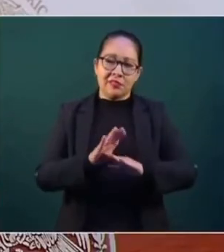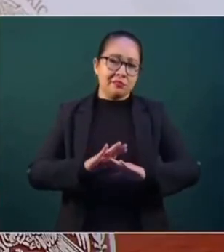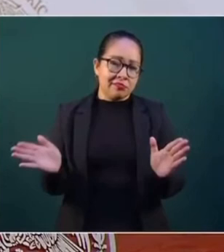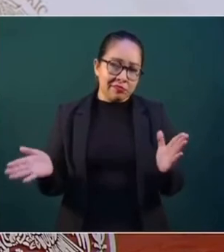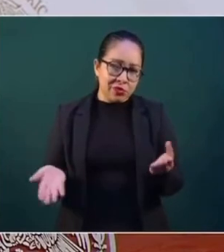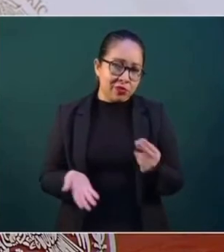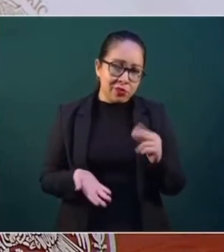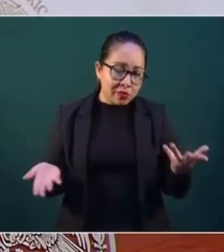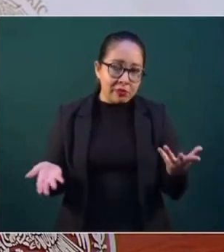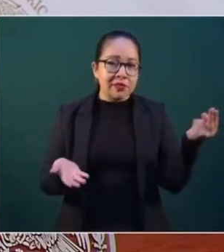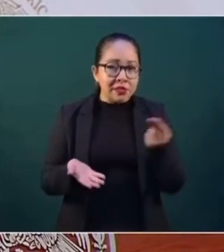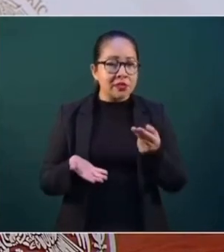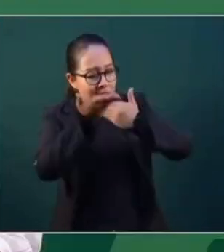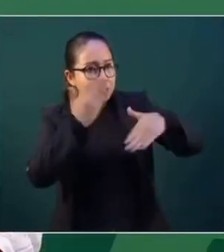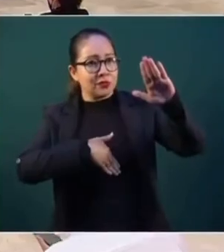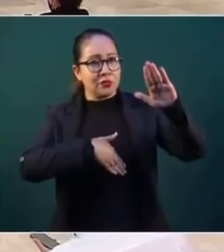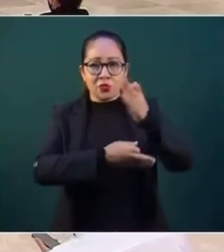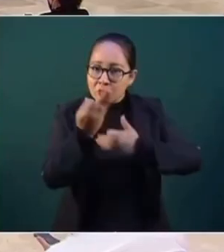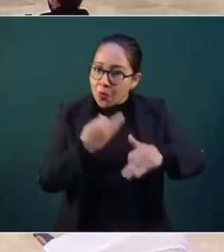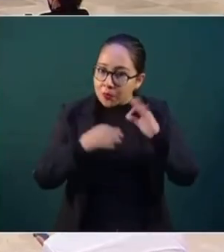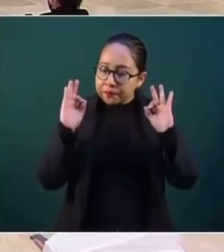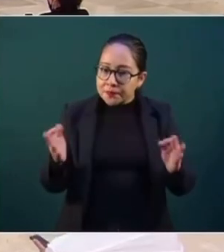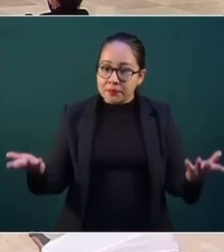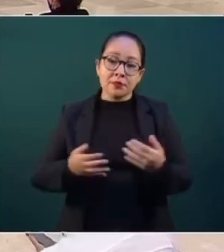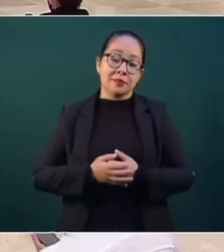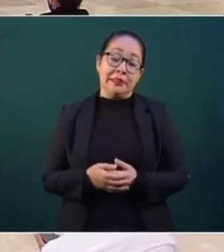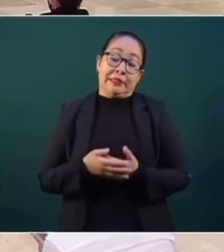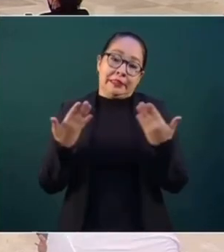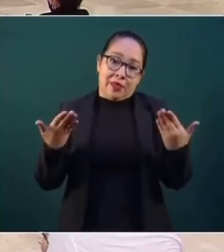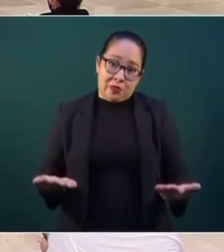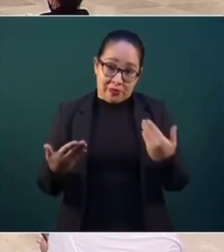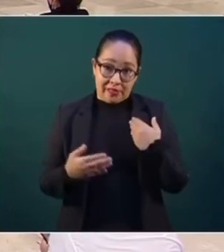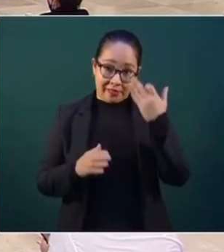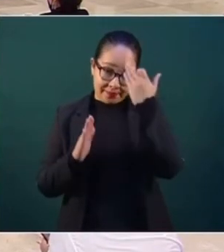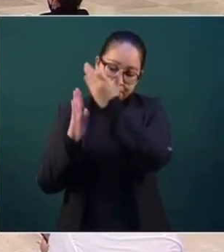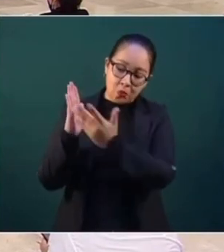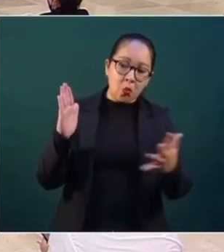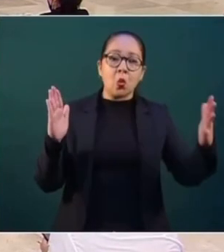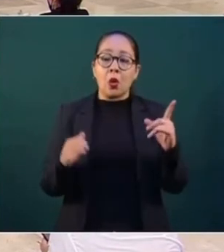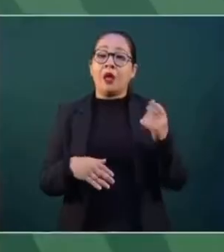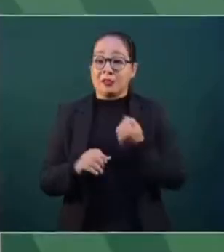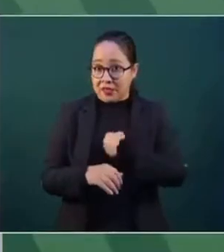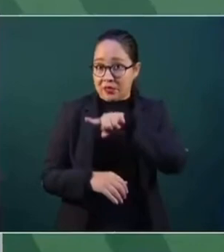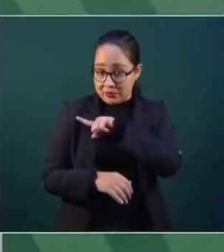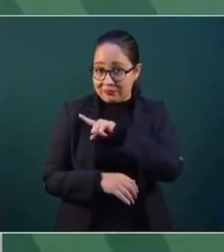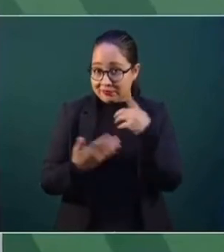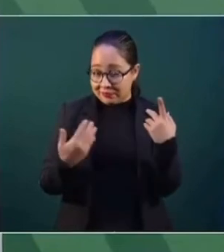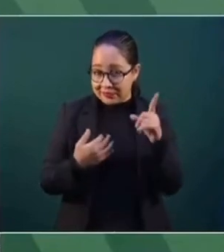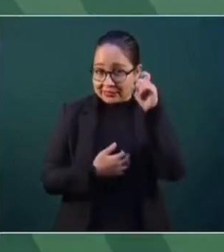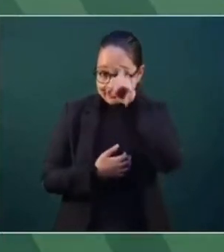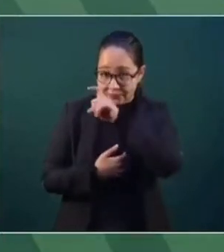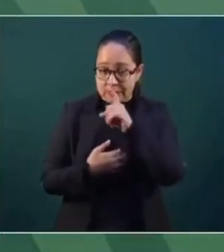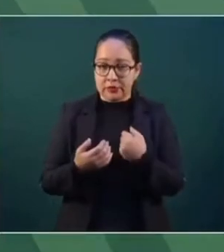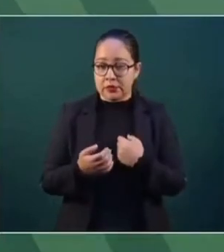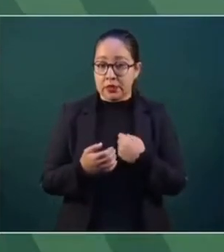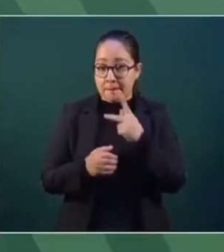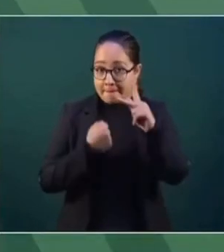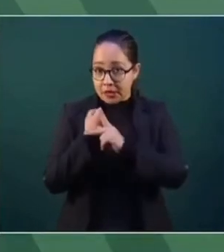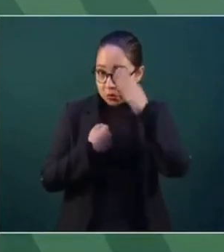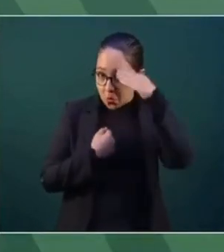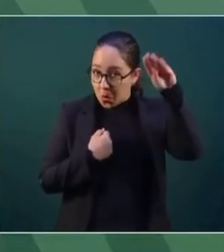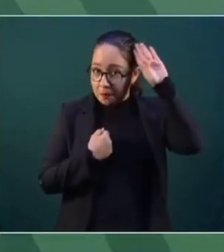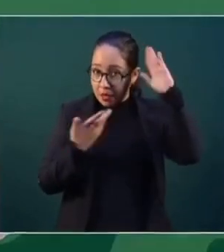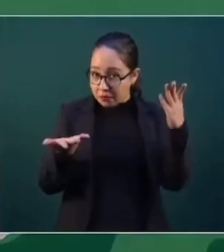y que debe haber cooperación para el desarrollo. Ahora que hay una situación difícil de salud en Cuba, en vez de bloquear,